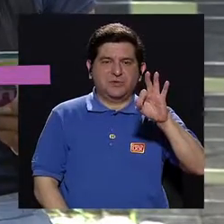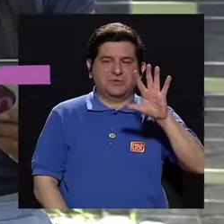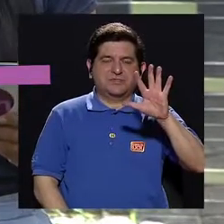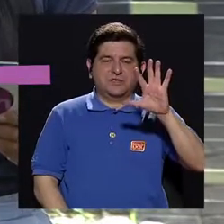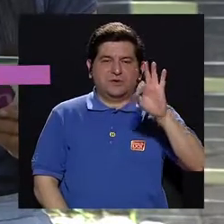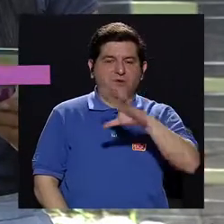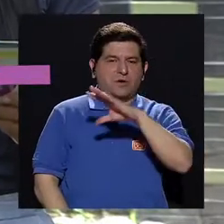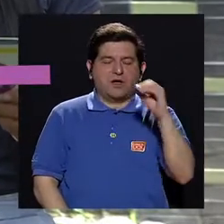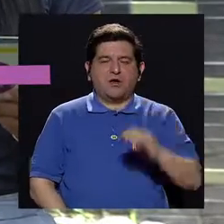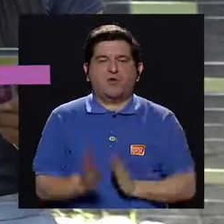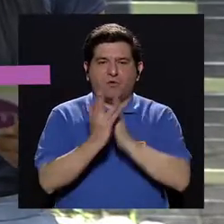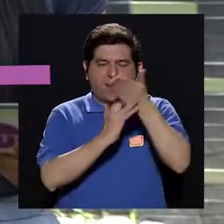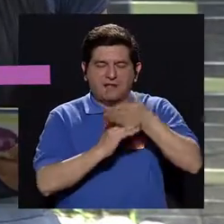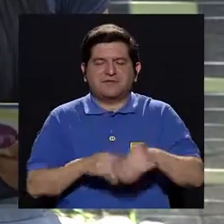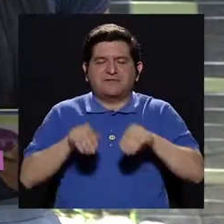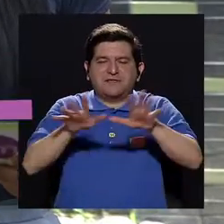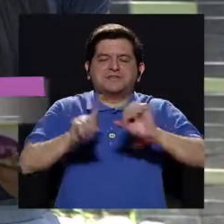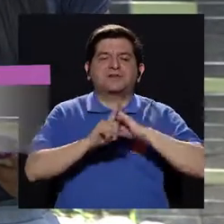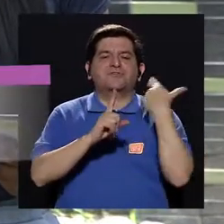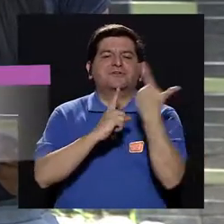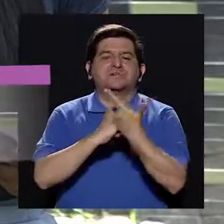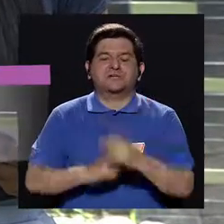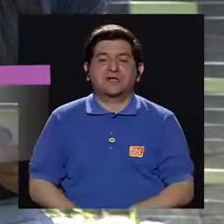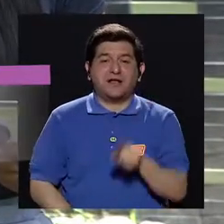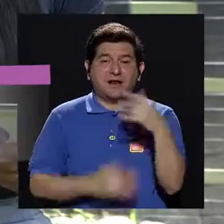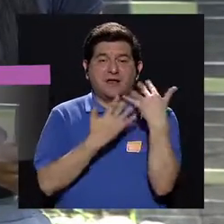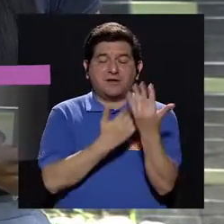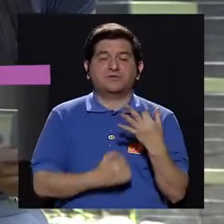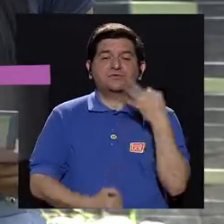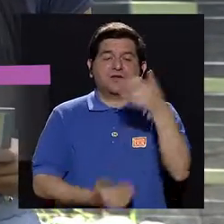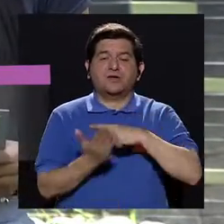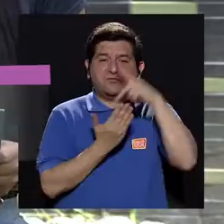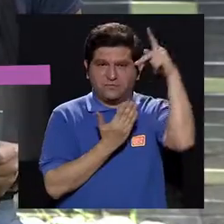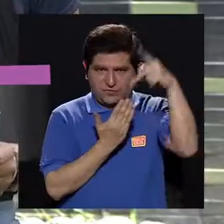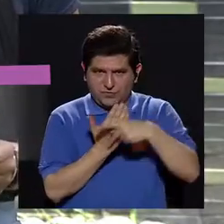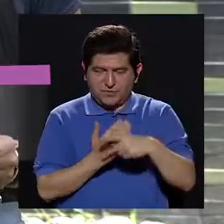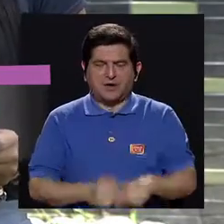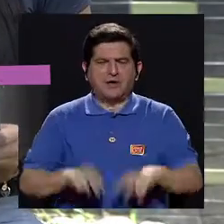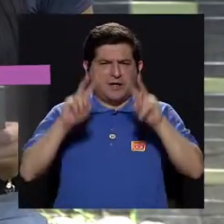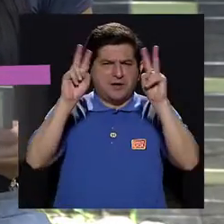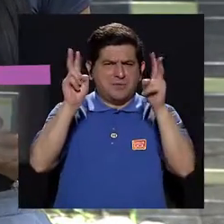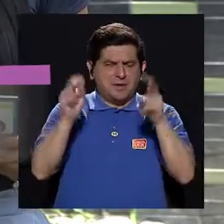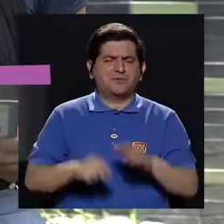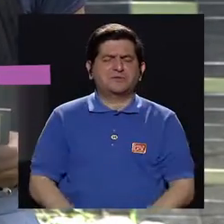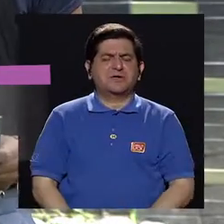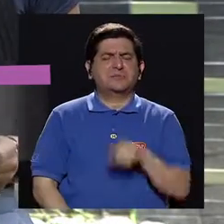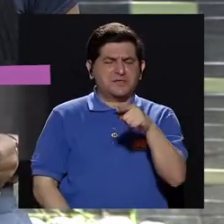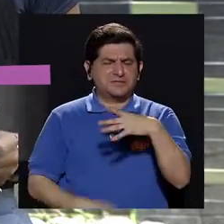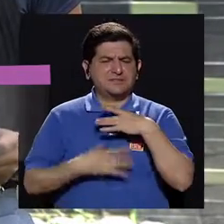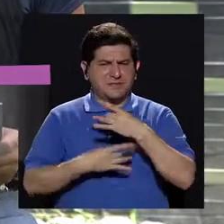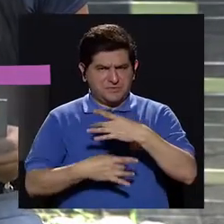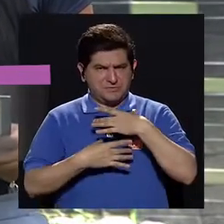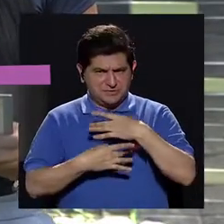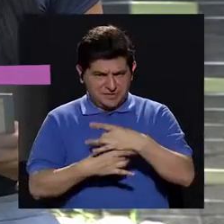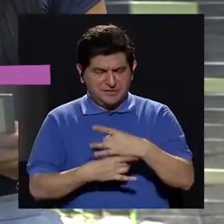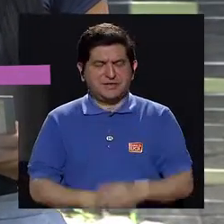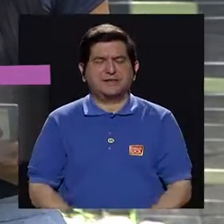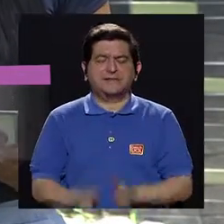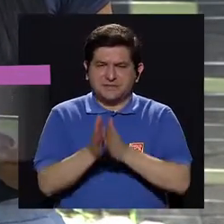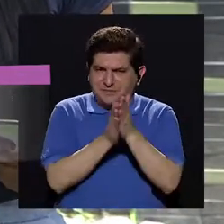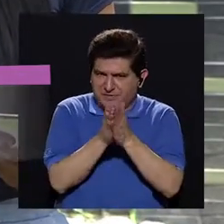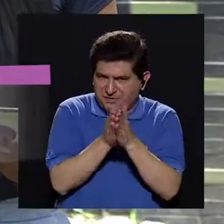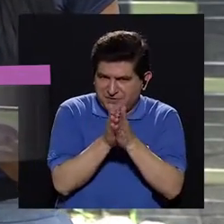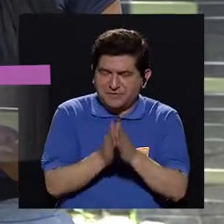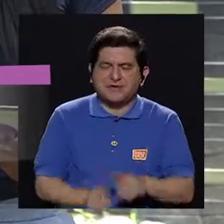-6959 o por las redes sociales. Los esperamos en nuestra siguiente edición con temas que sean del agrado